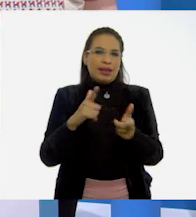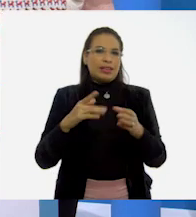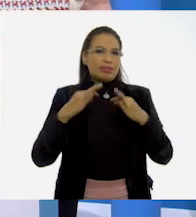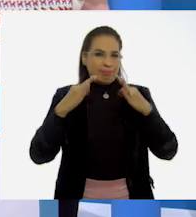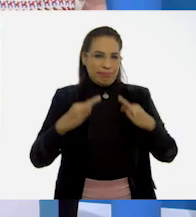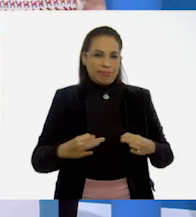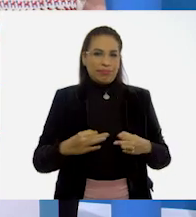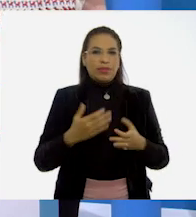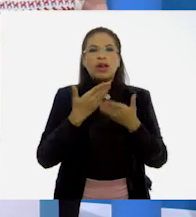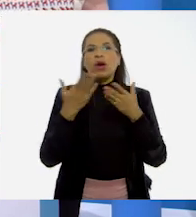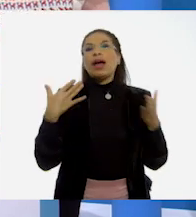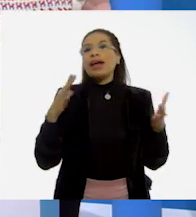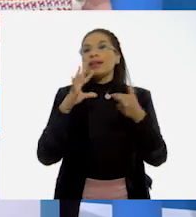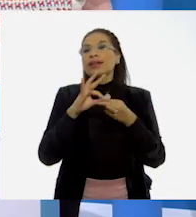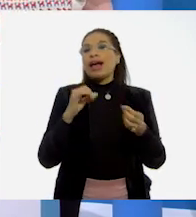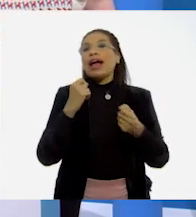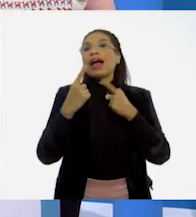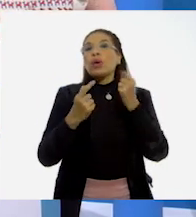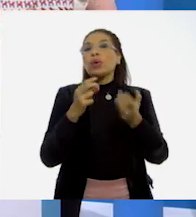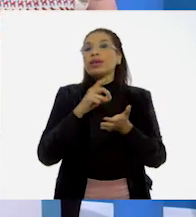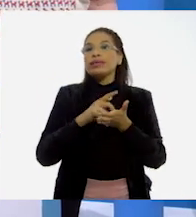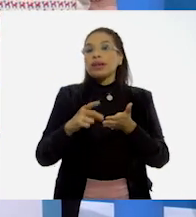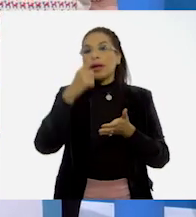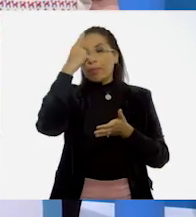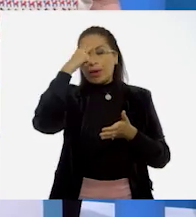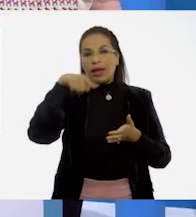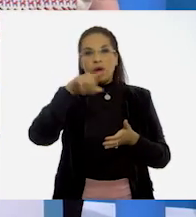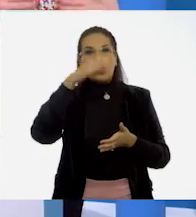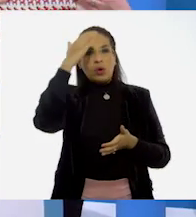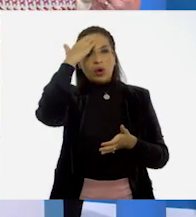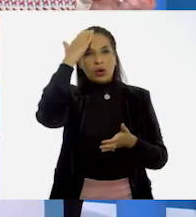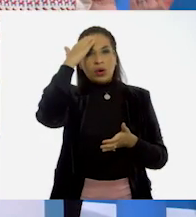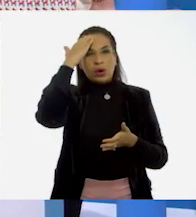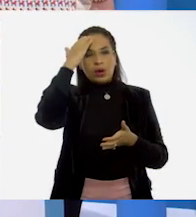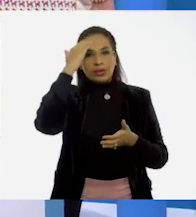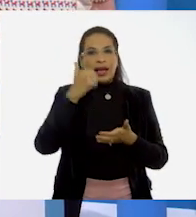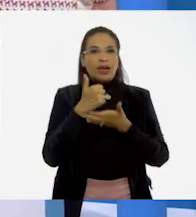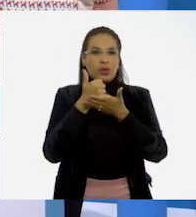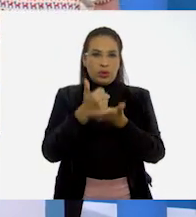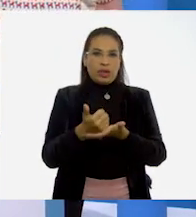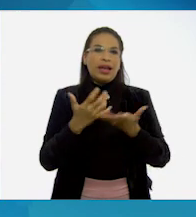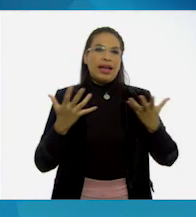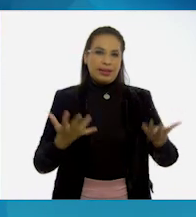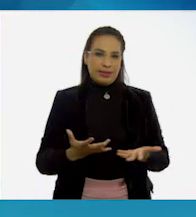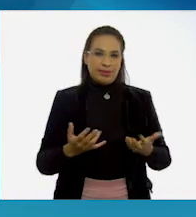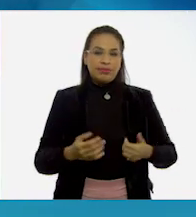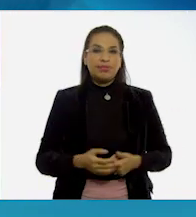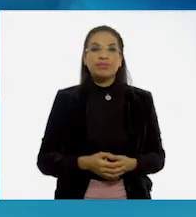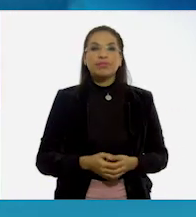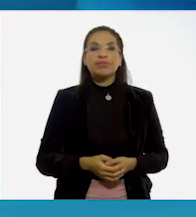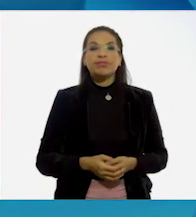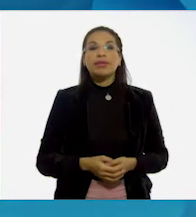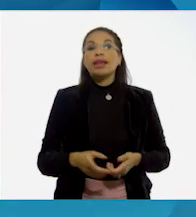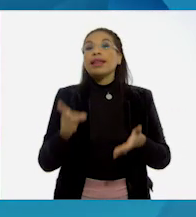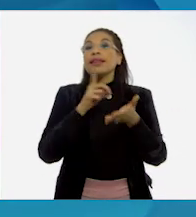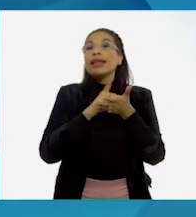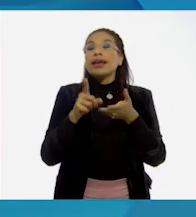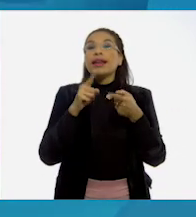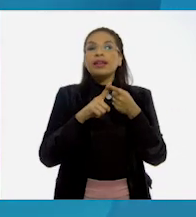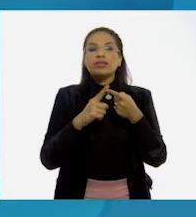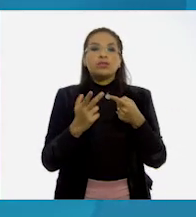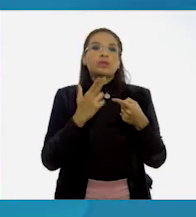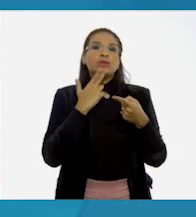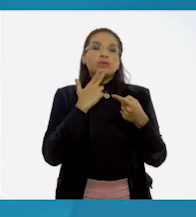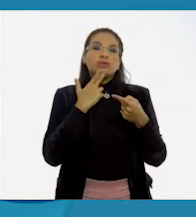Les voy a contar algunos derechos para que los conozcan y ayudemos a ejercerlos. Derecho a